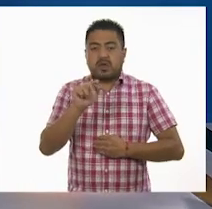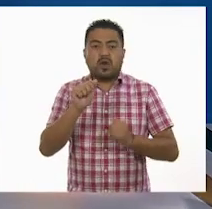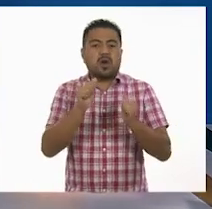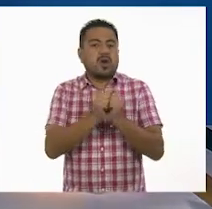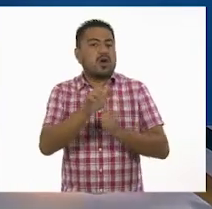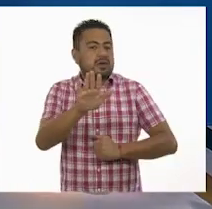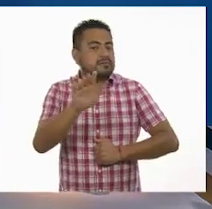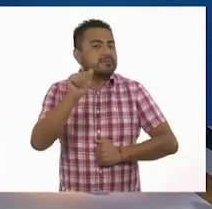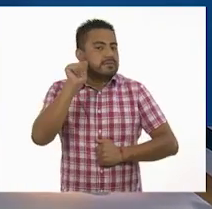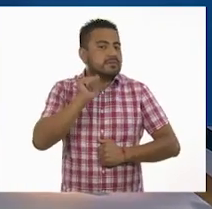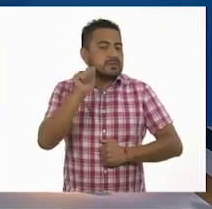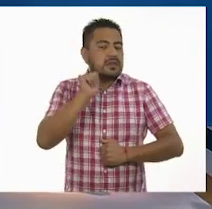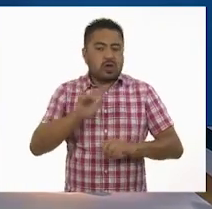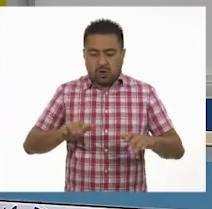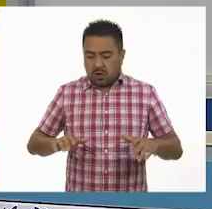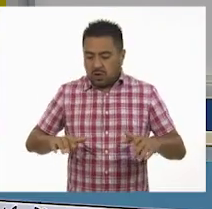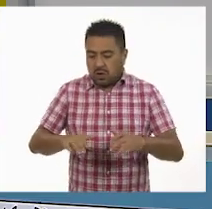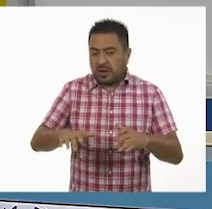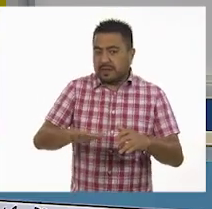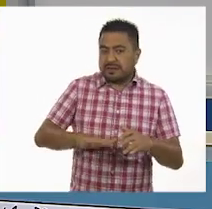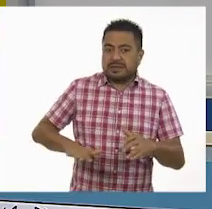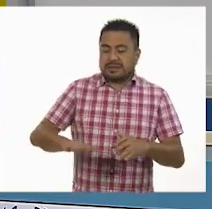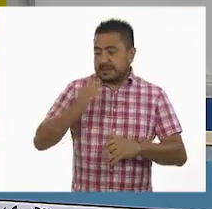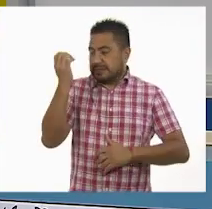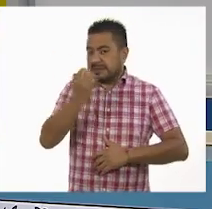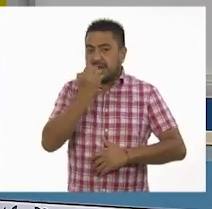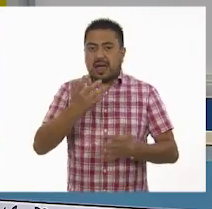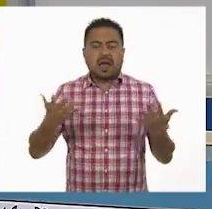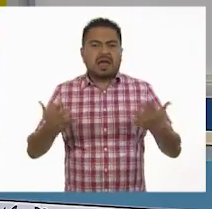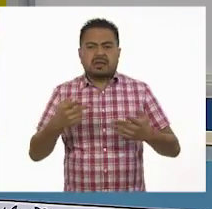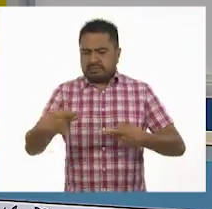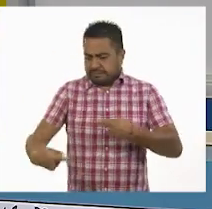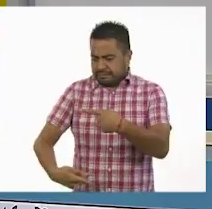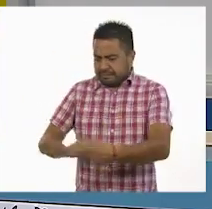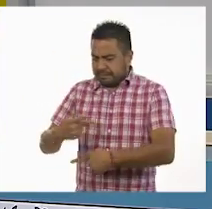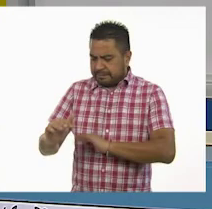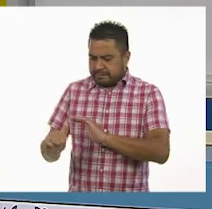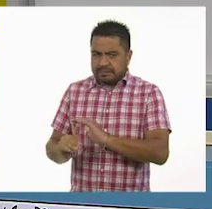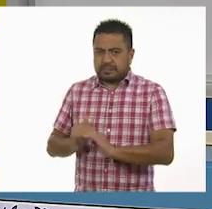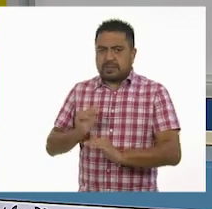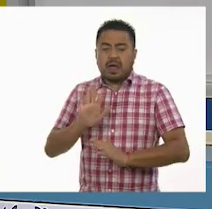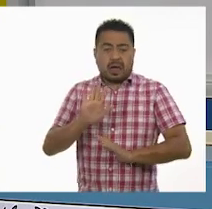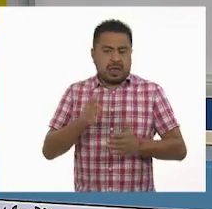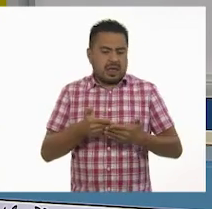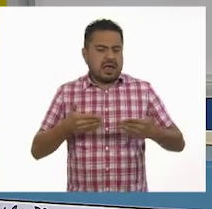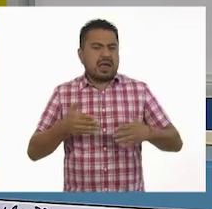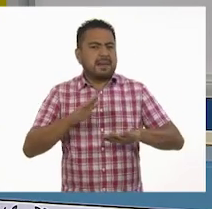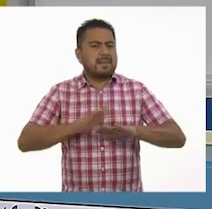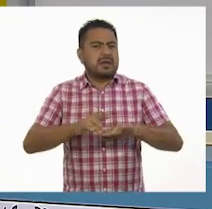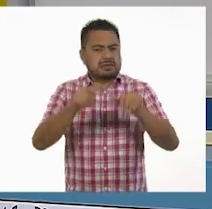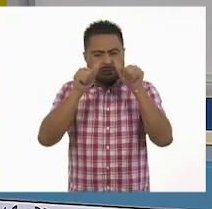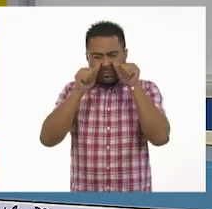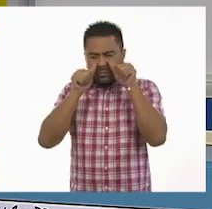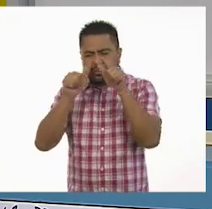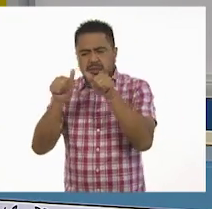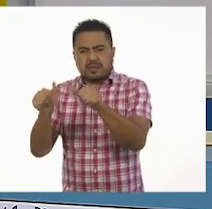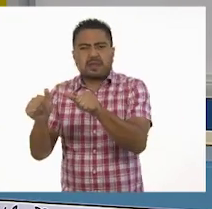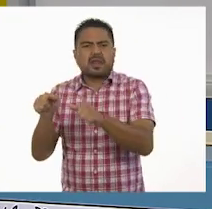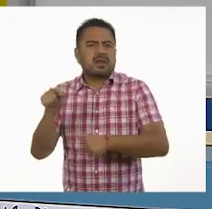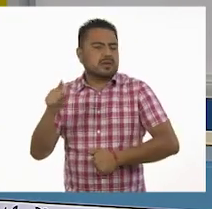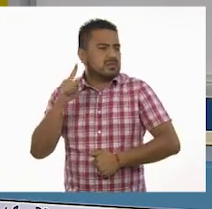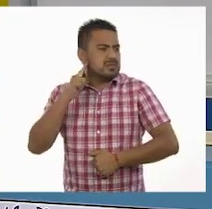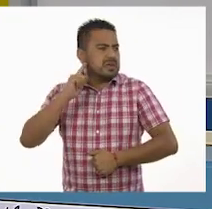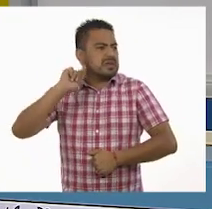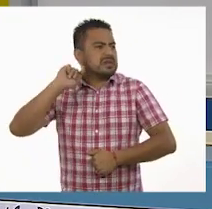siempre, nuestra comunidad escolar hizo una pregunta. Entonces, vamos a poner mucha atención, vamos a